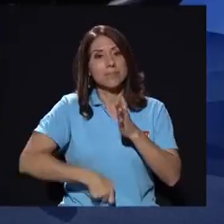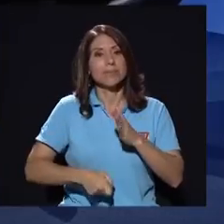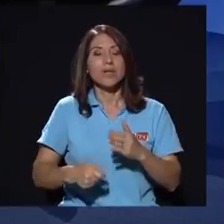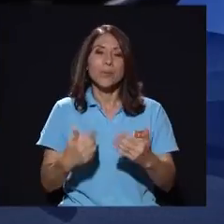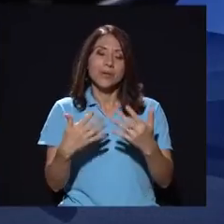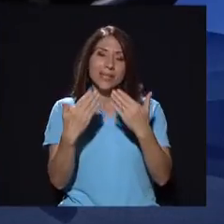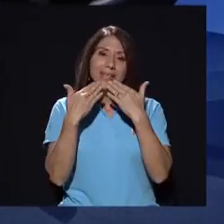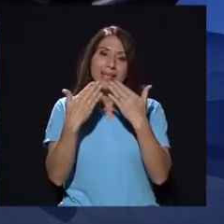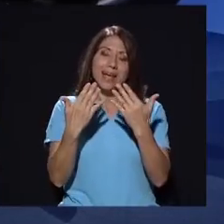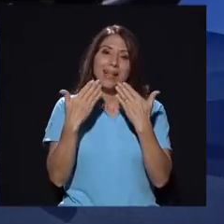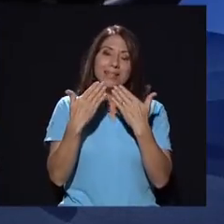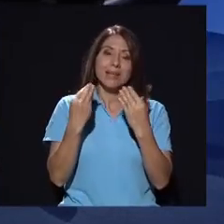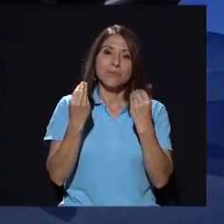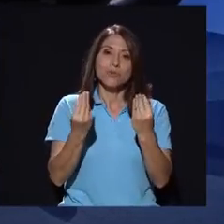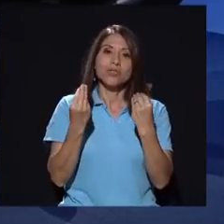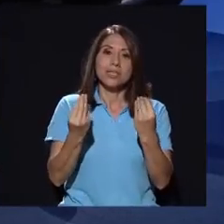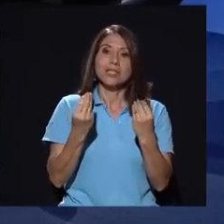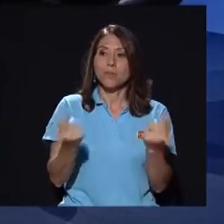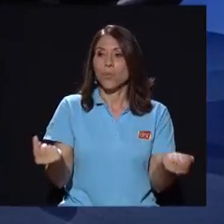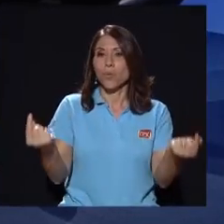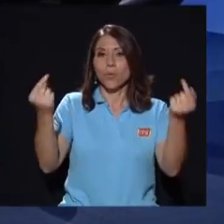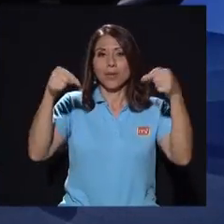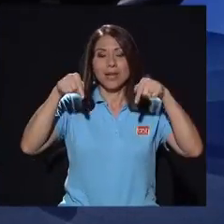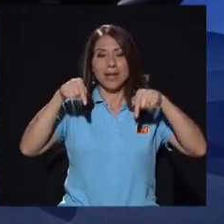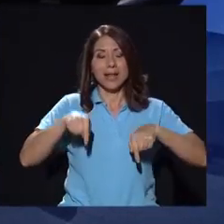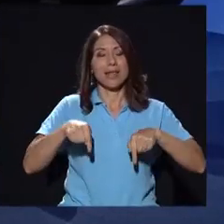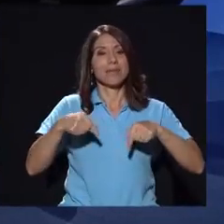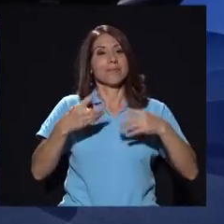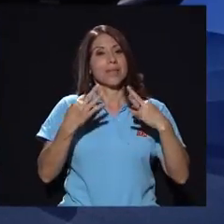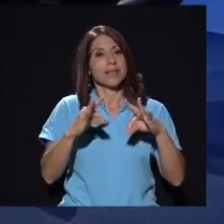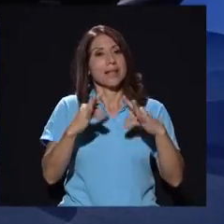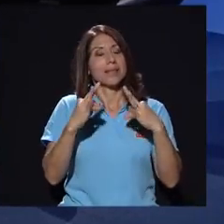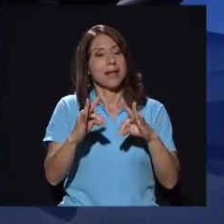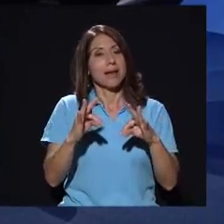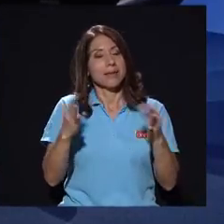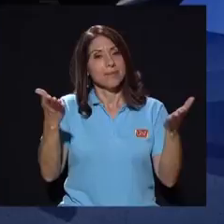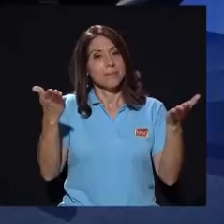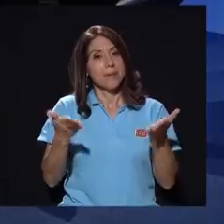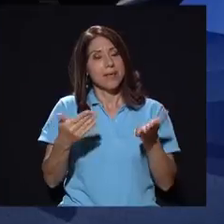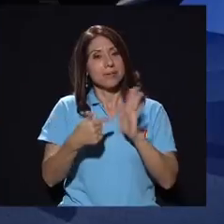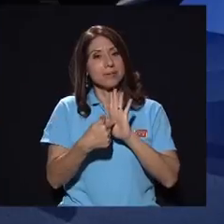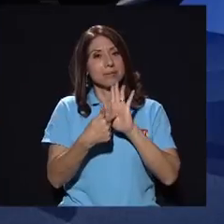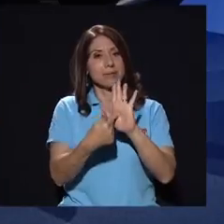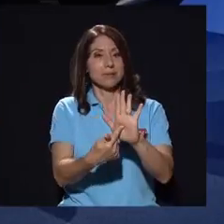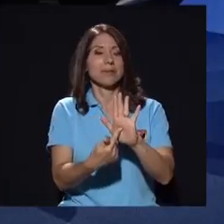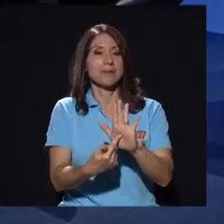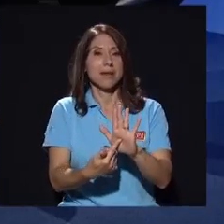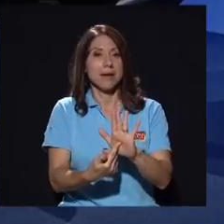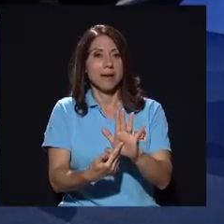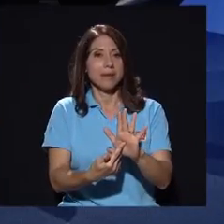yo quiero agradecerles muchísimo por venir al canal a tratar de un poco presentarnos